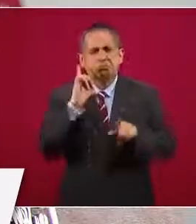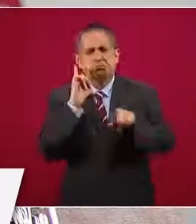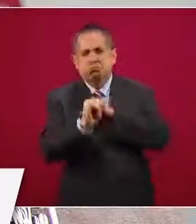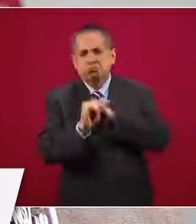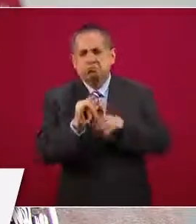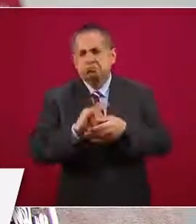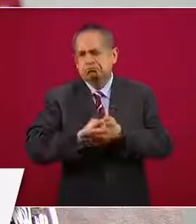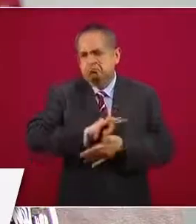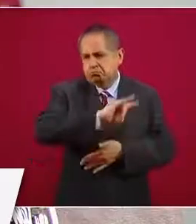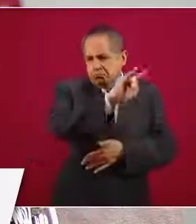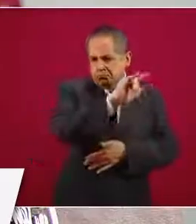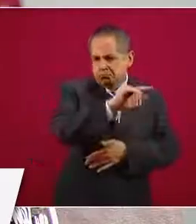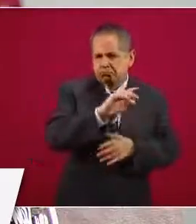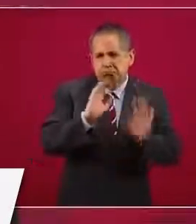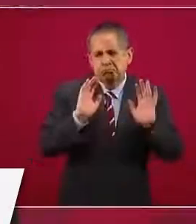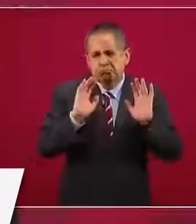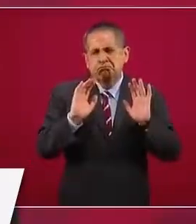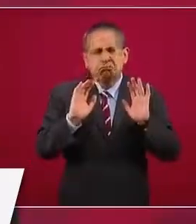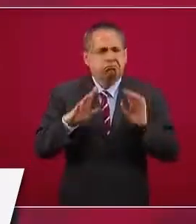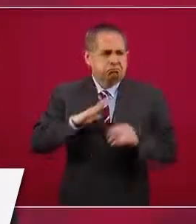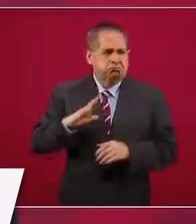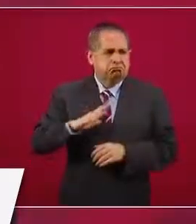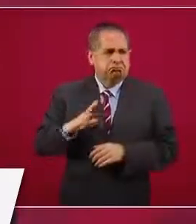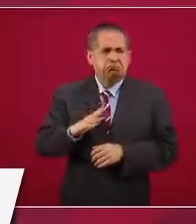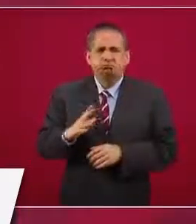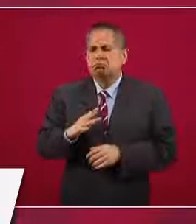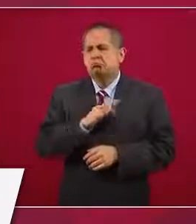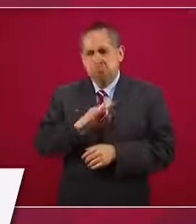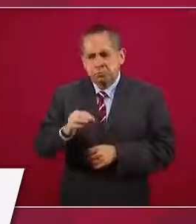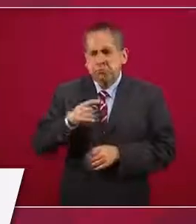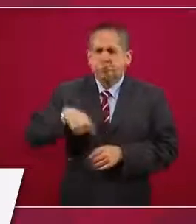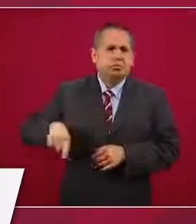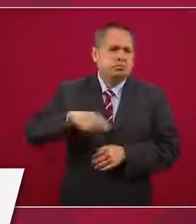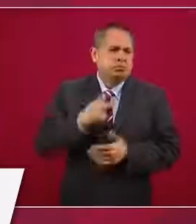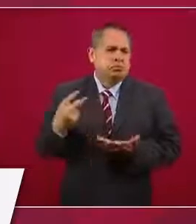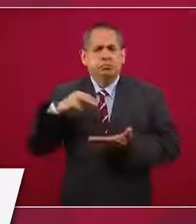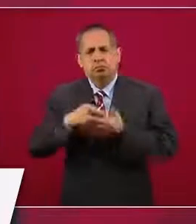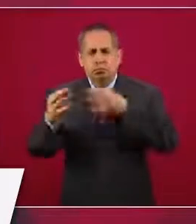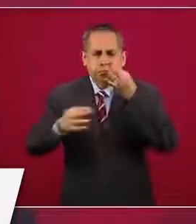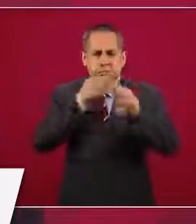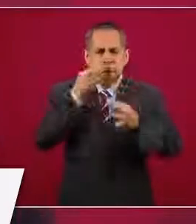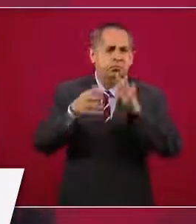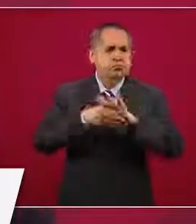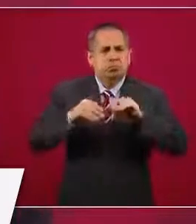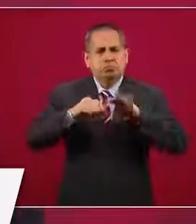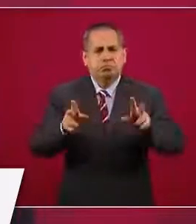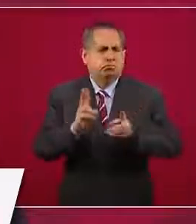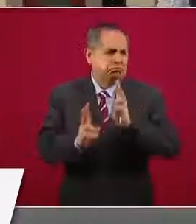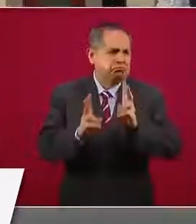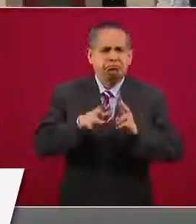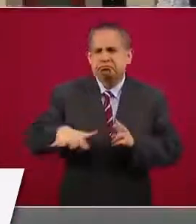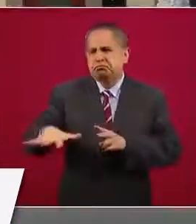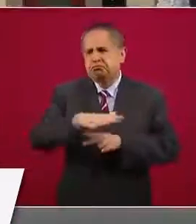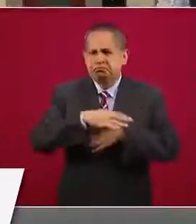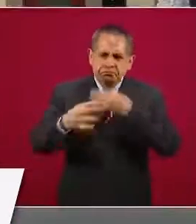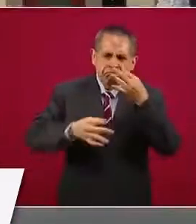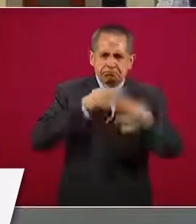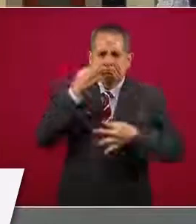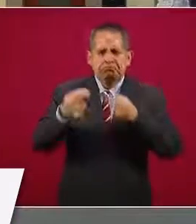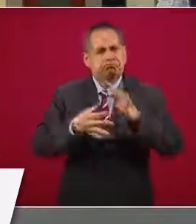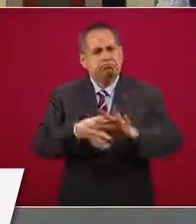entonces vamos a tener la oportunidad de platicar por la mañana, de conversar por la mañana, de que